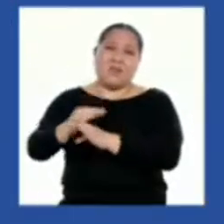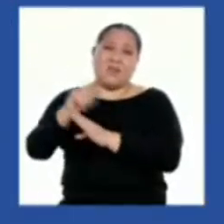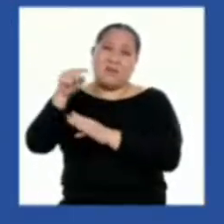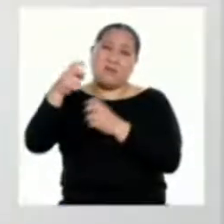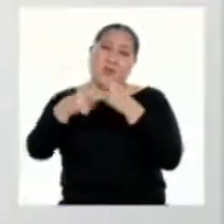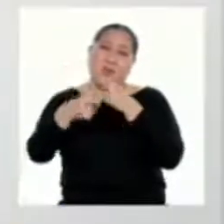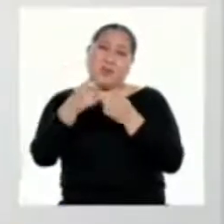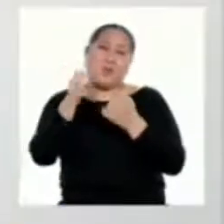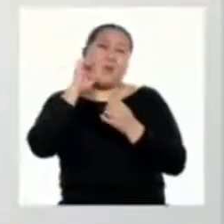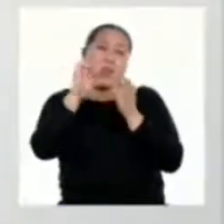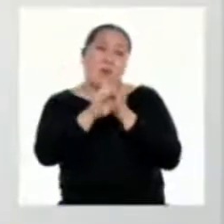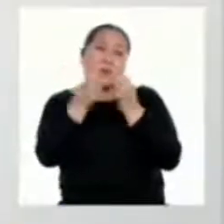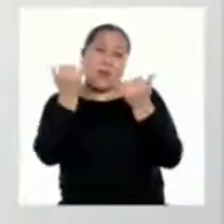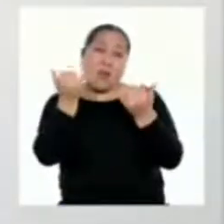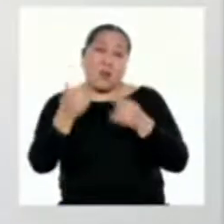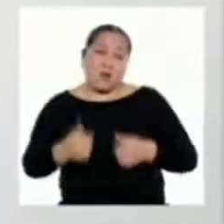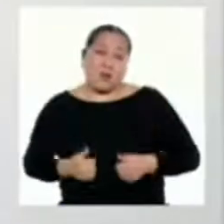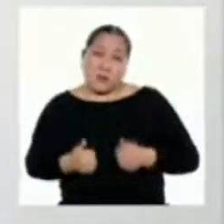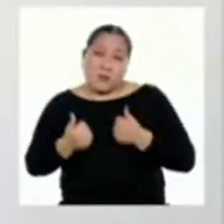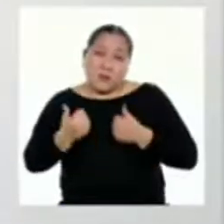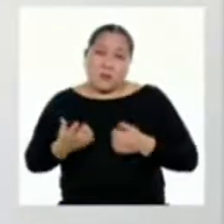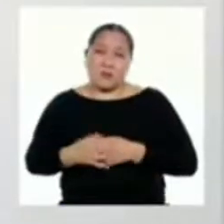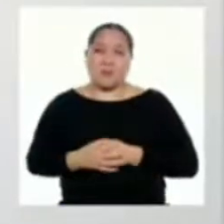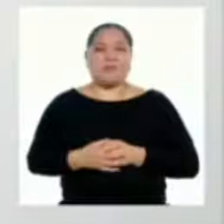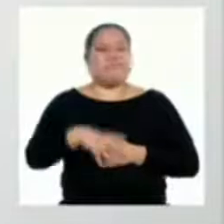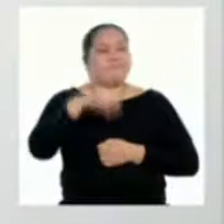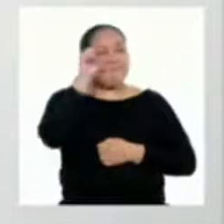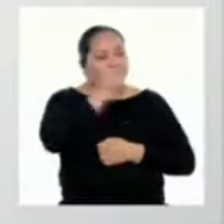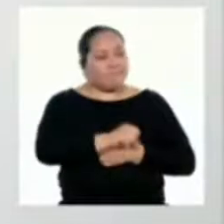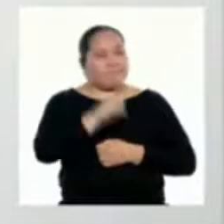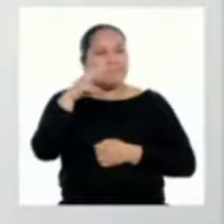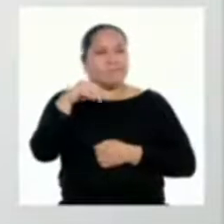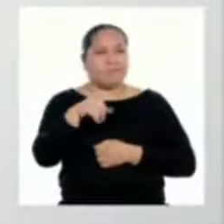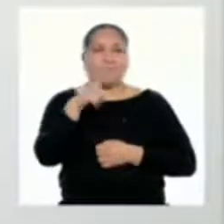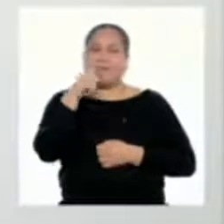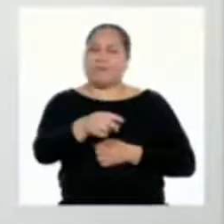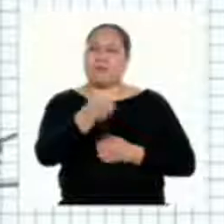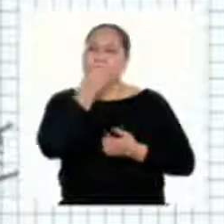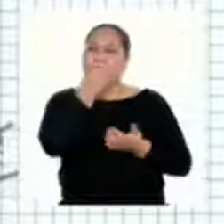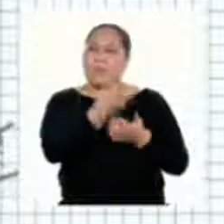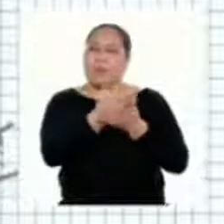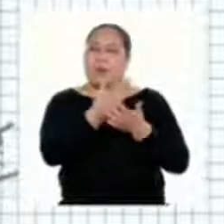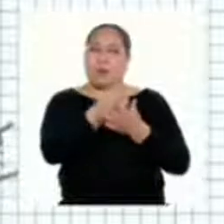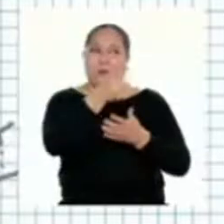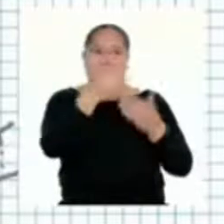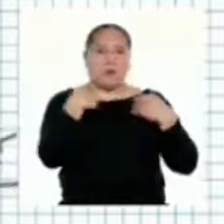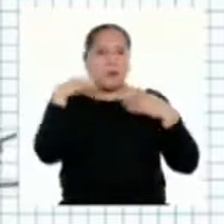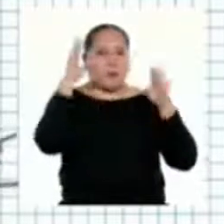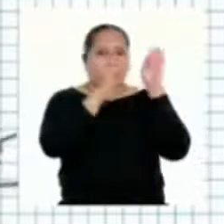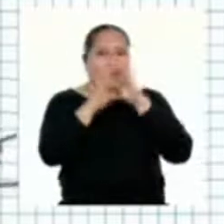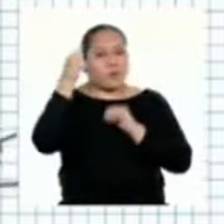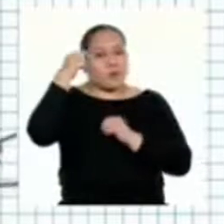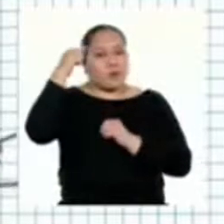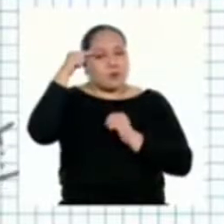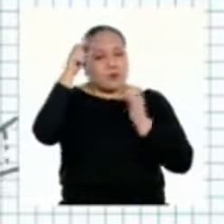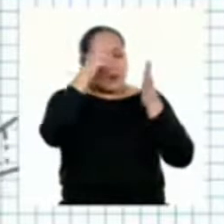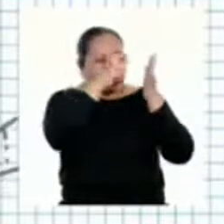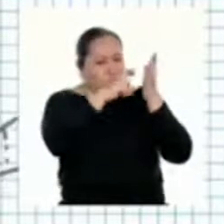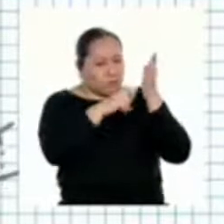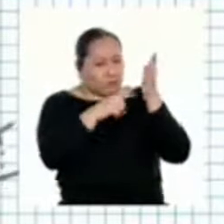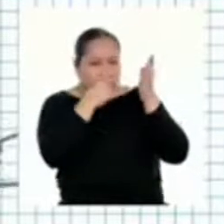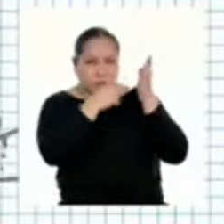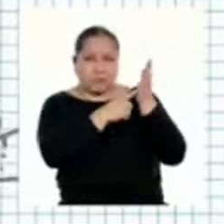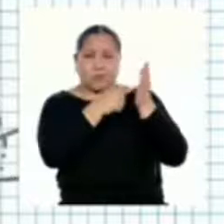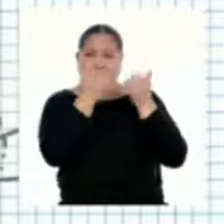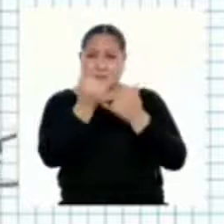En efecto Miluska qué bueno que tengas esa preocupación creo que el trabajo que hemos hecho el día de hoy ha sido